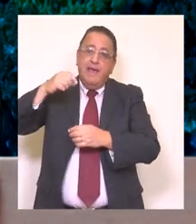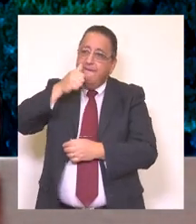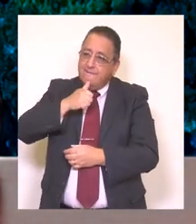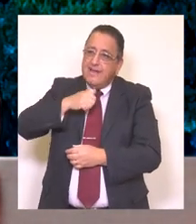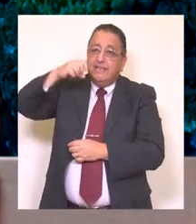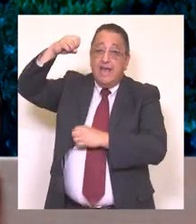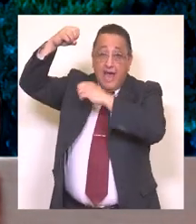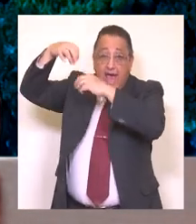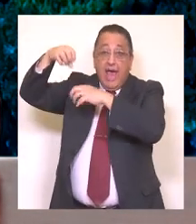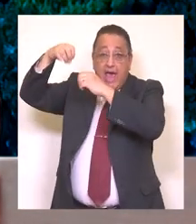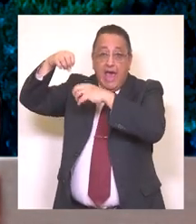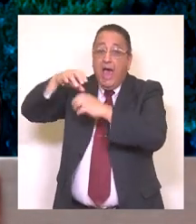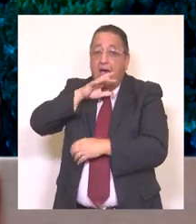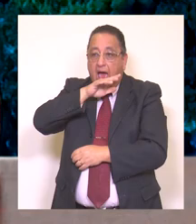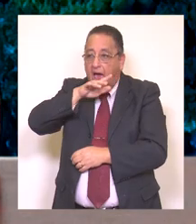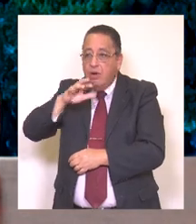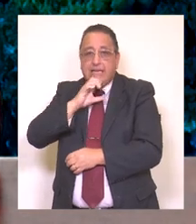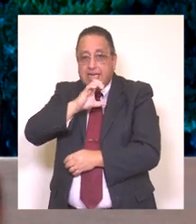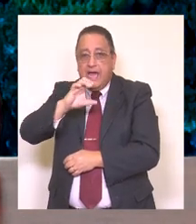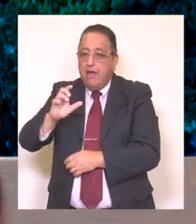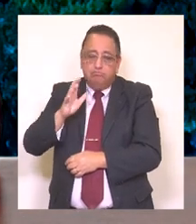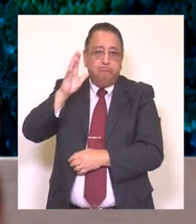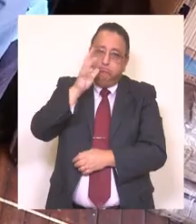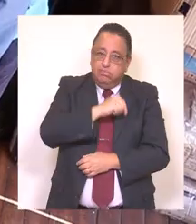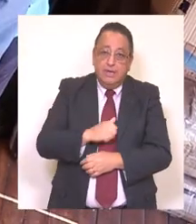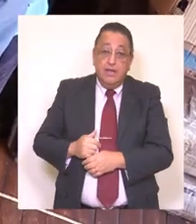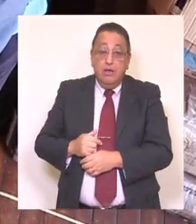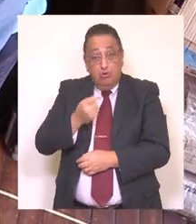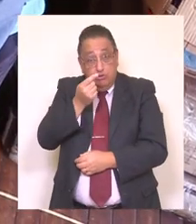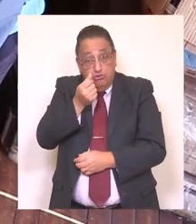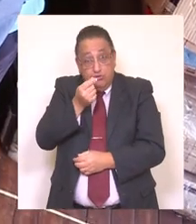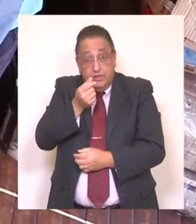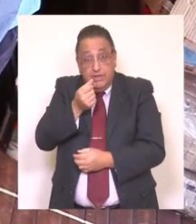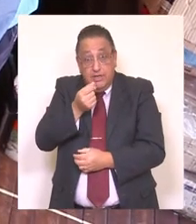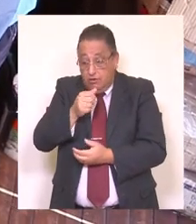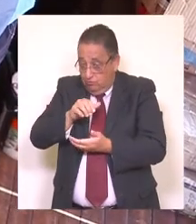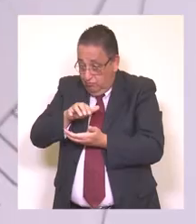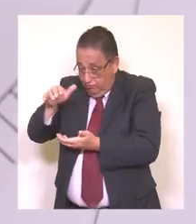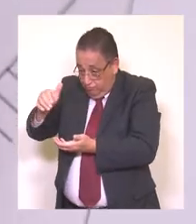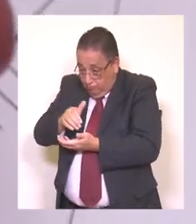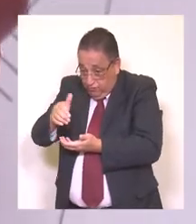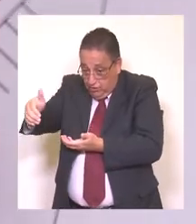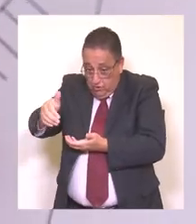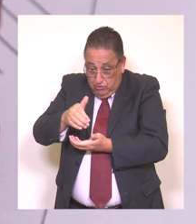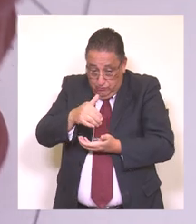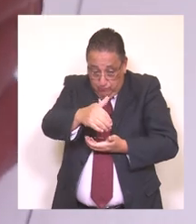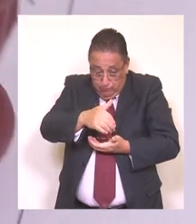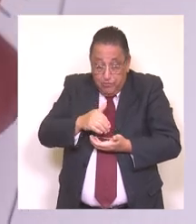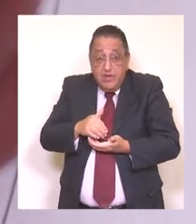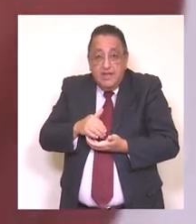esencial que hoy día tienen como es la escasez de agua en los campos. Por eso, través de este fondo, logramos